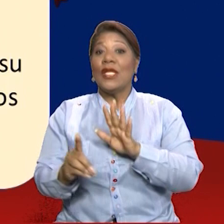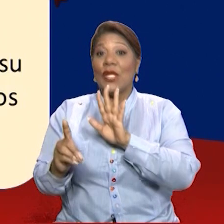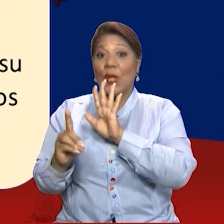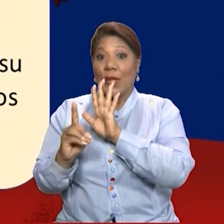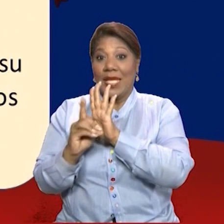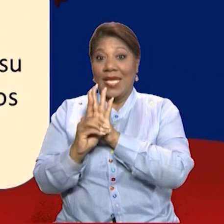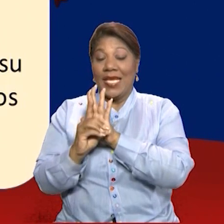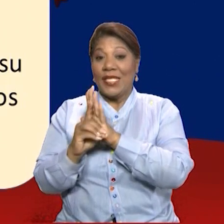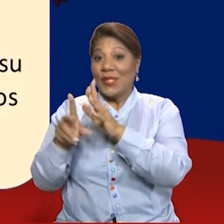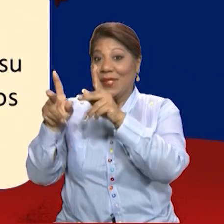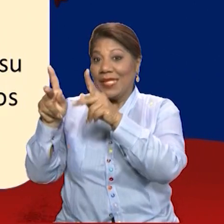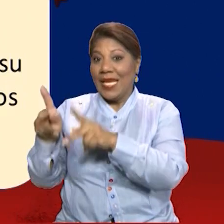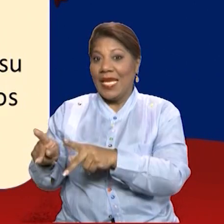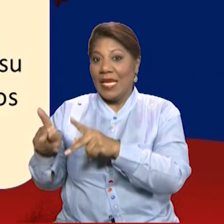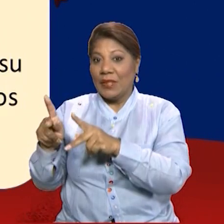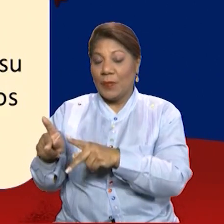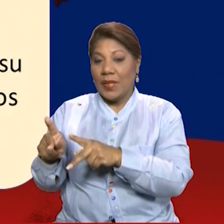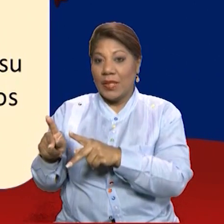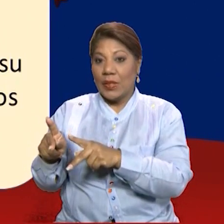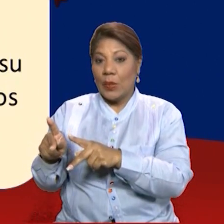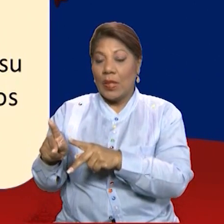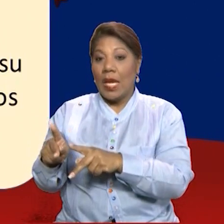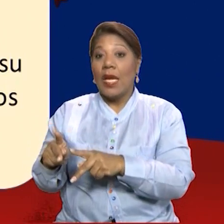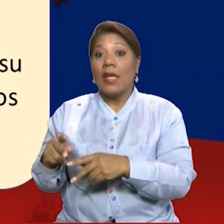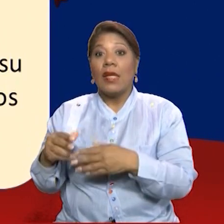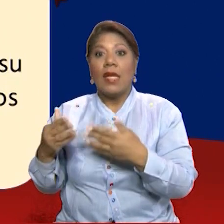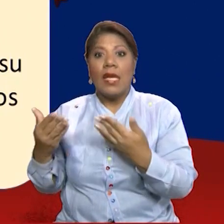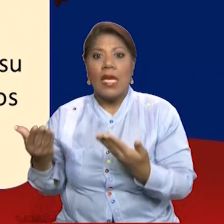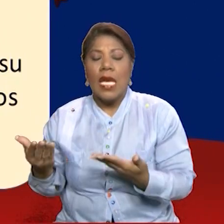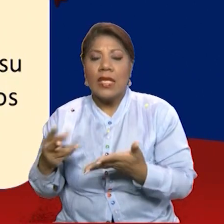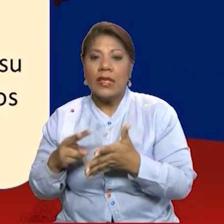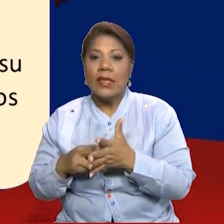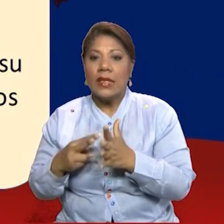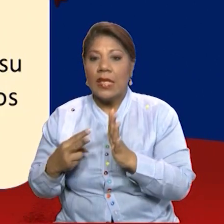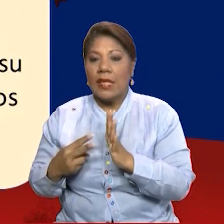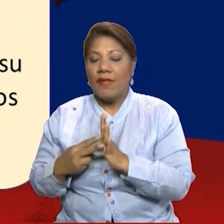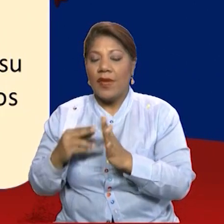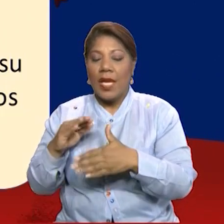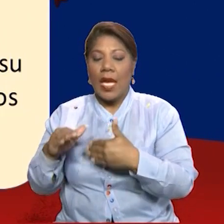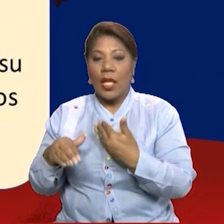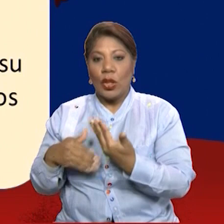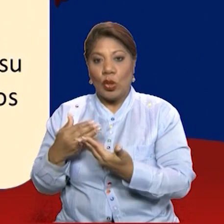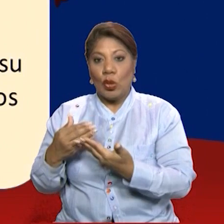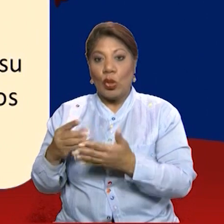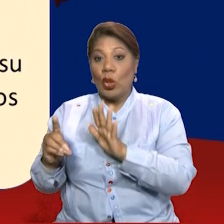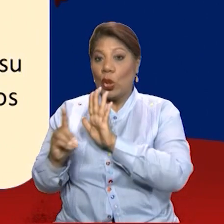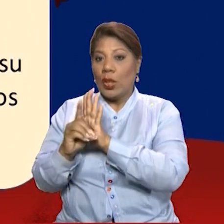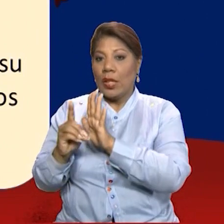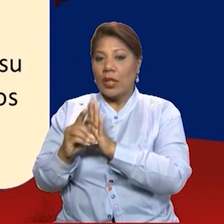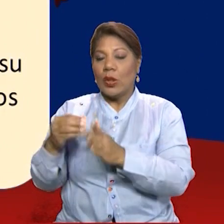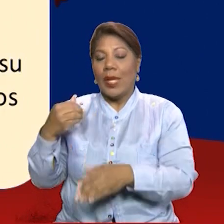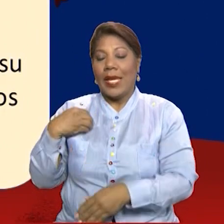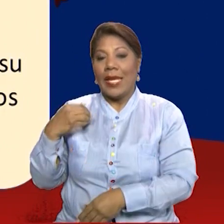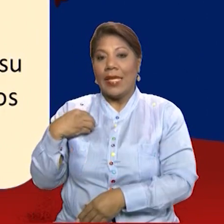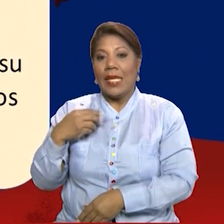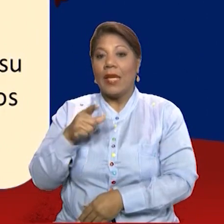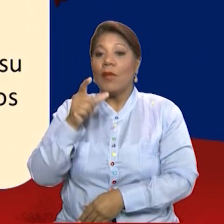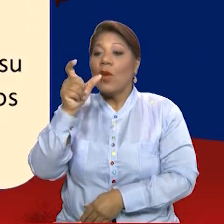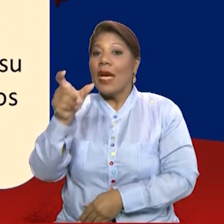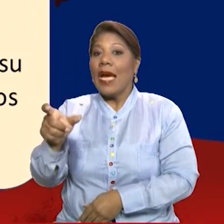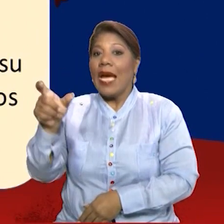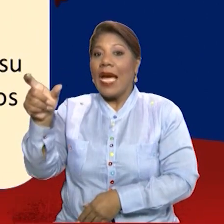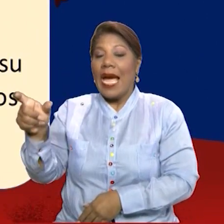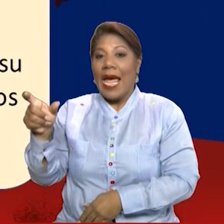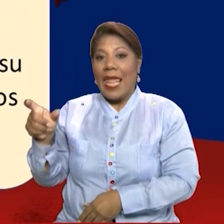ciudadanos, en su caso, son aquellos derechos e intereses que las personas tienen frente al Estado